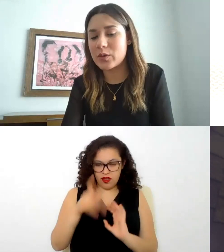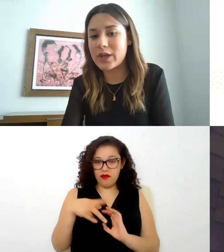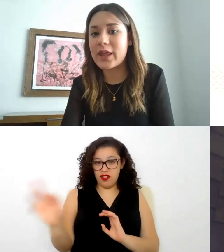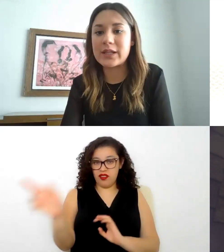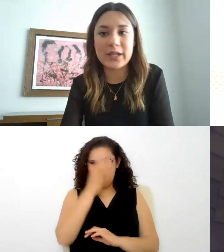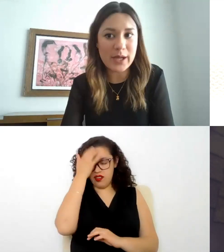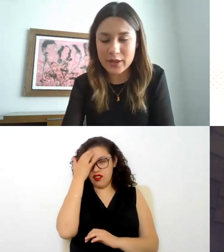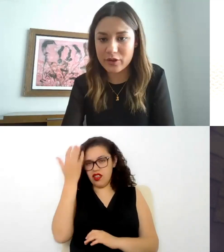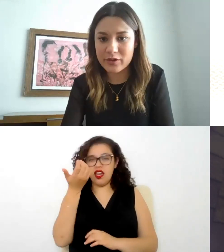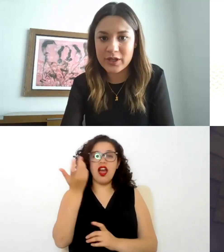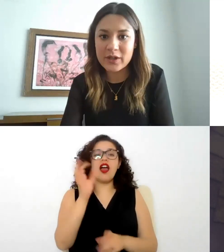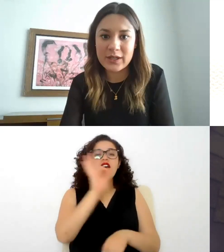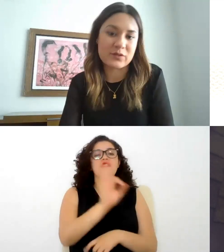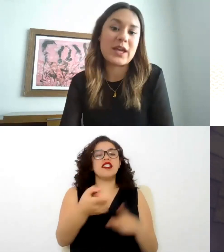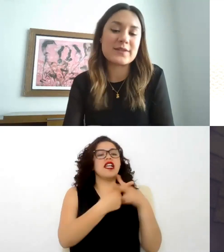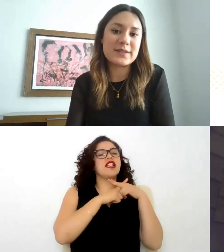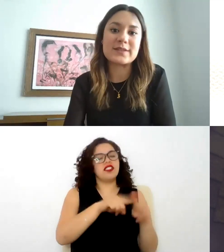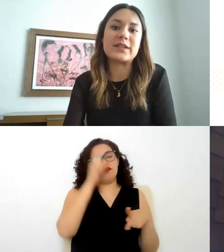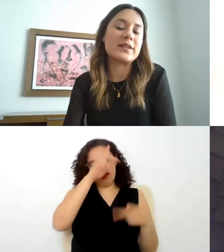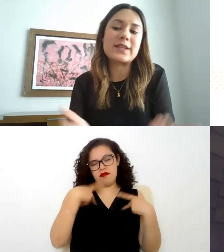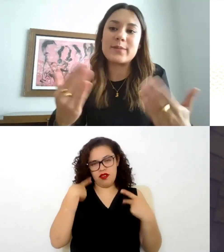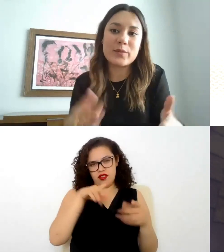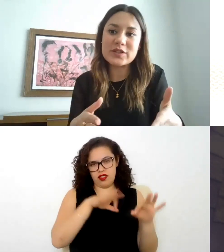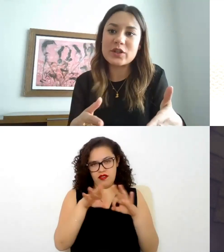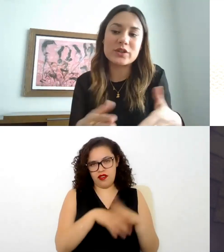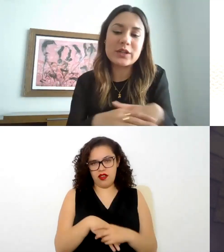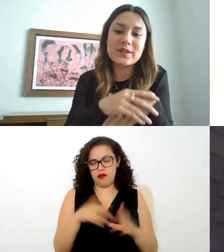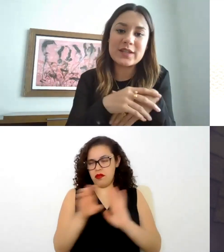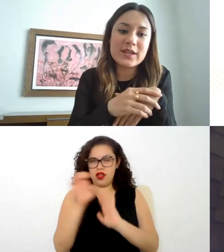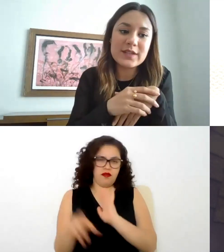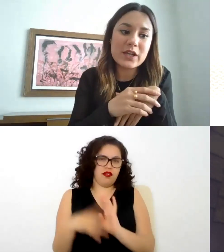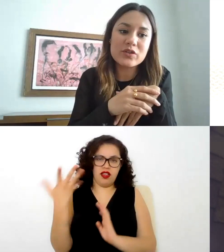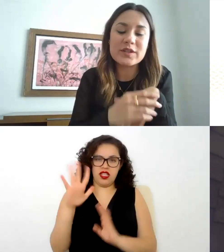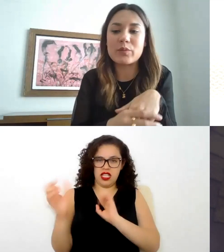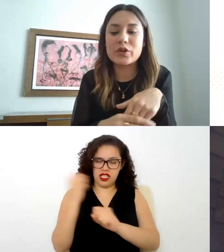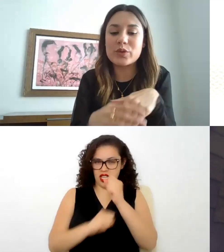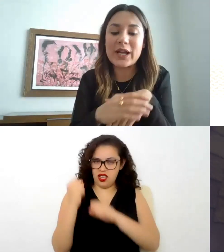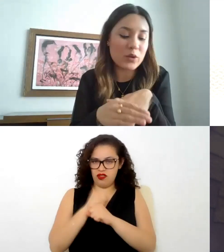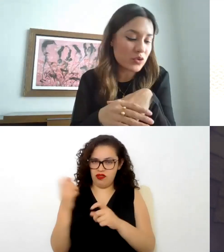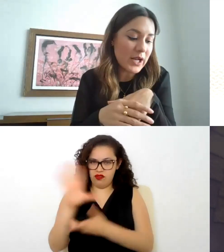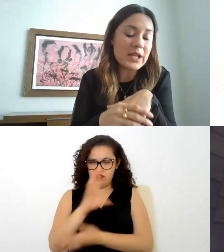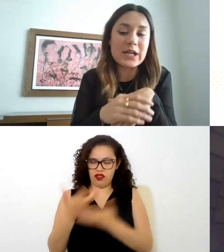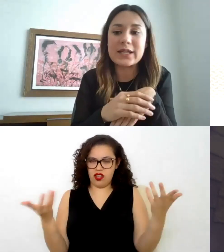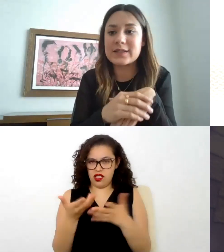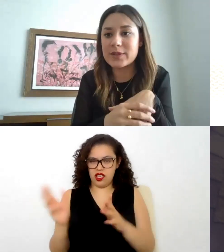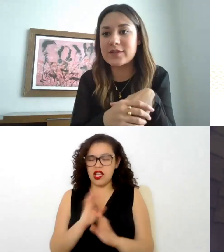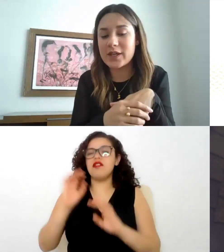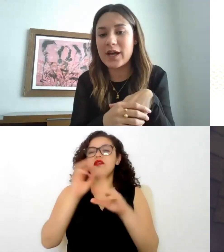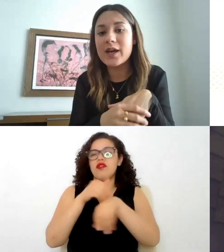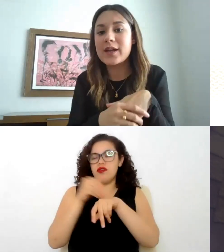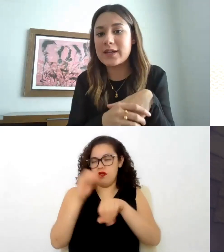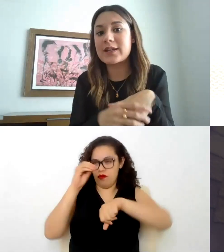fecha de antigüedad del trabajador o sea es decir si celebramos ese contrato hace 10 años se pone en una cláusula en el que se